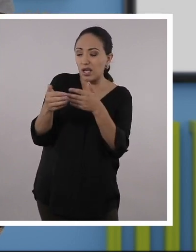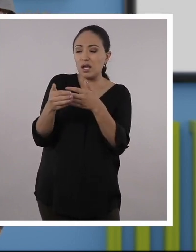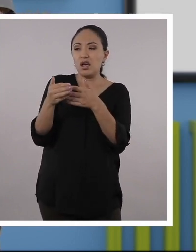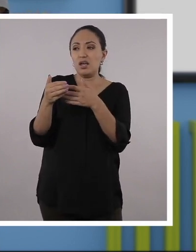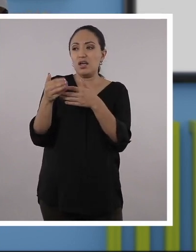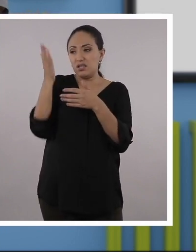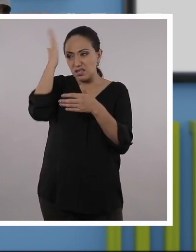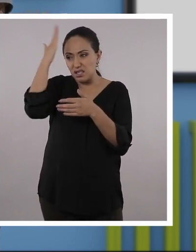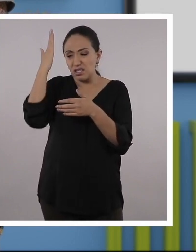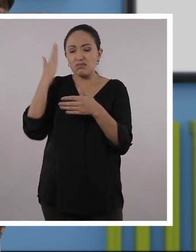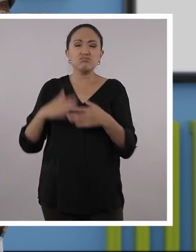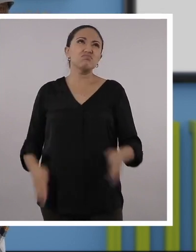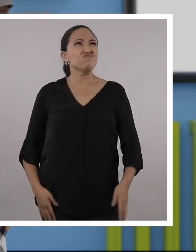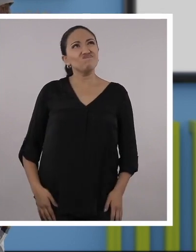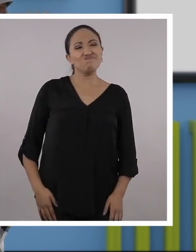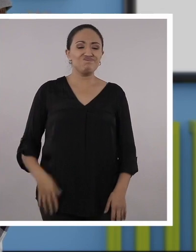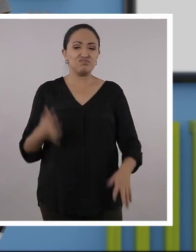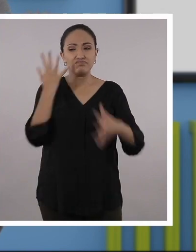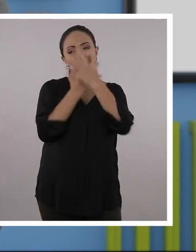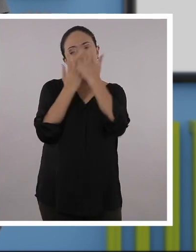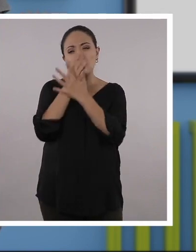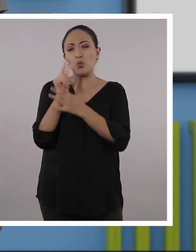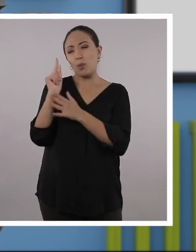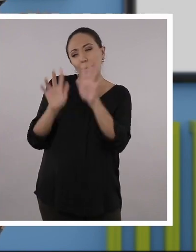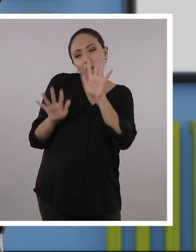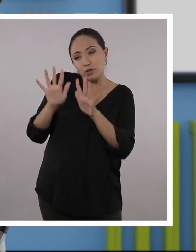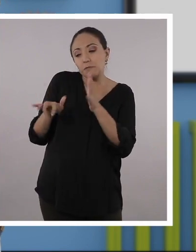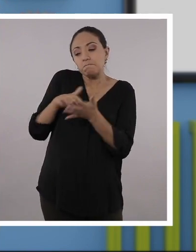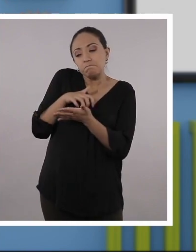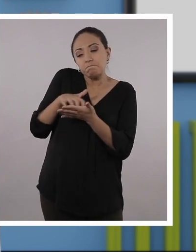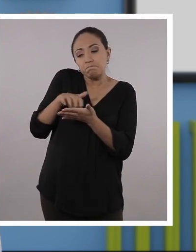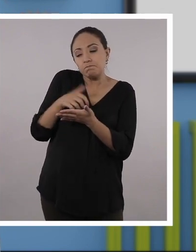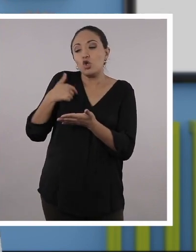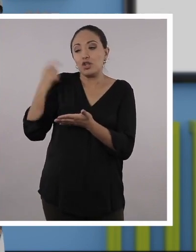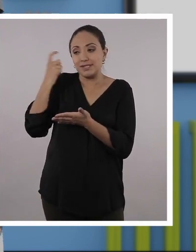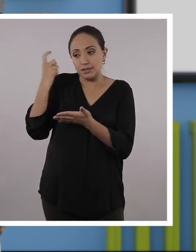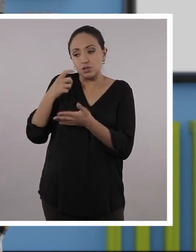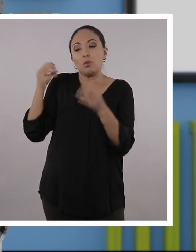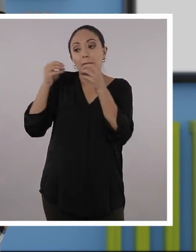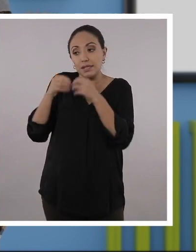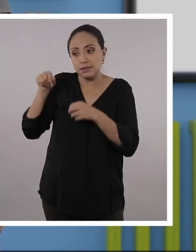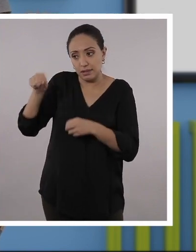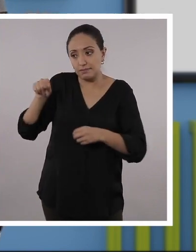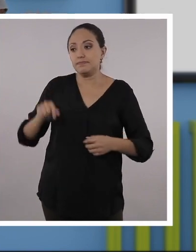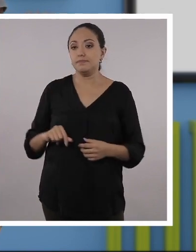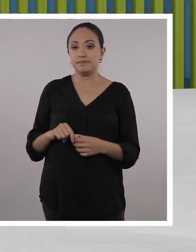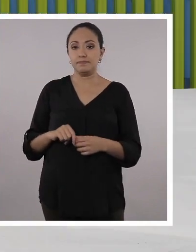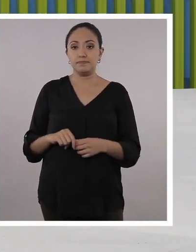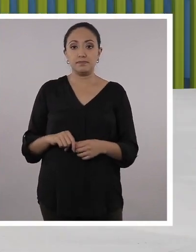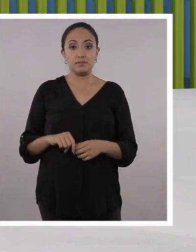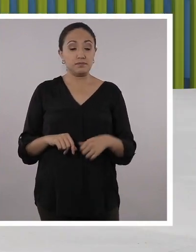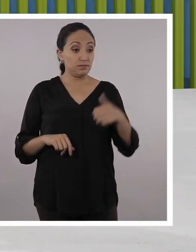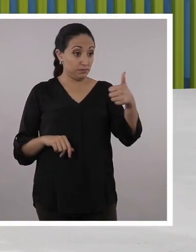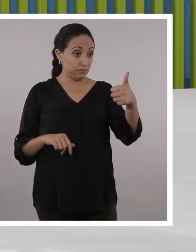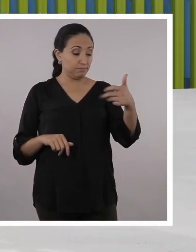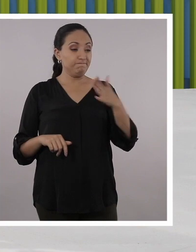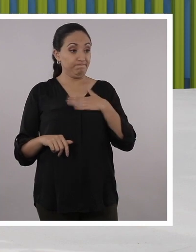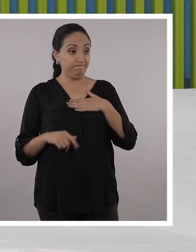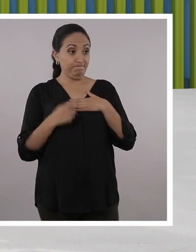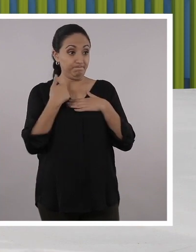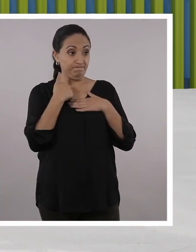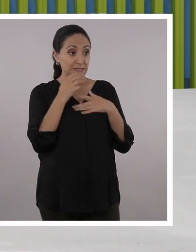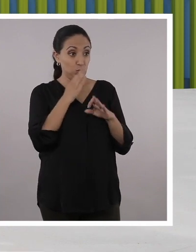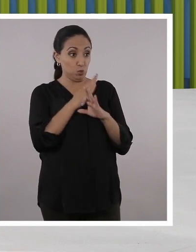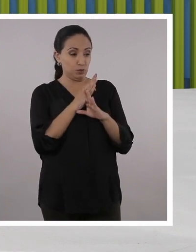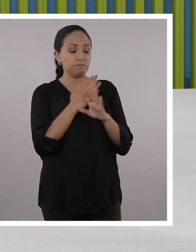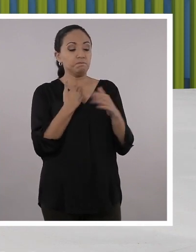en N y en S. Y ahí sí tengo un poquito de problema. Tengo que reforzar eso. A ver, mi turno.